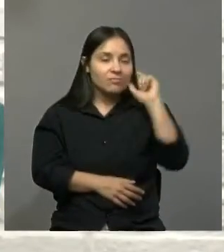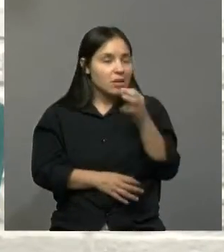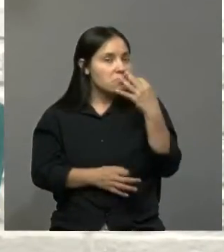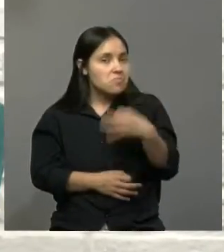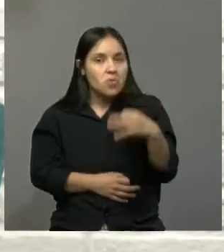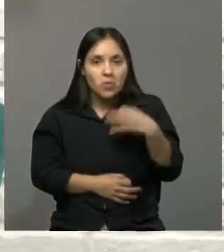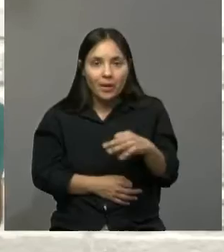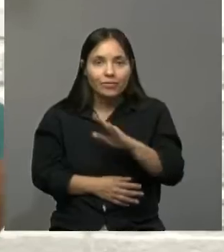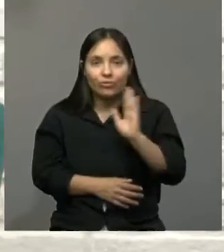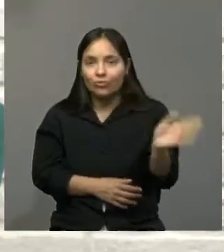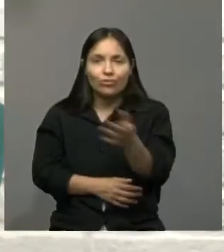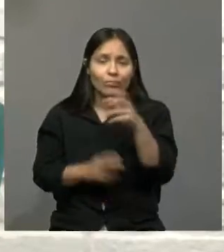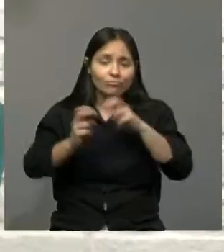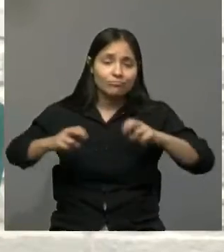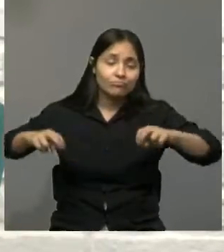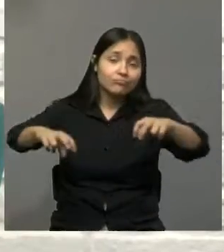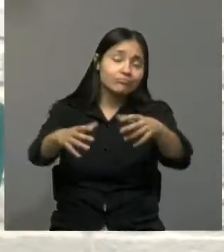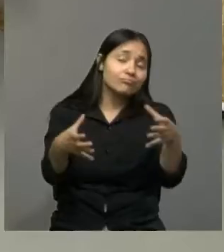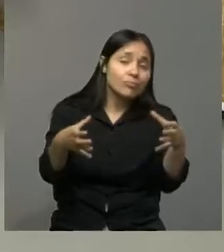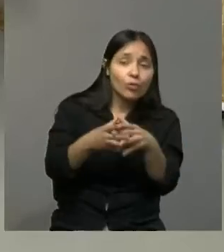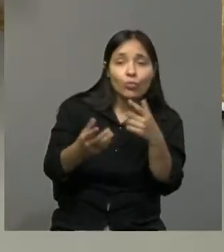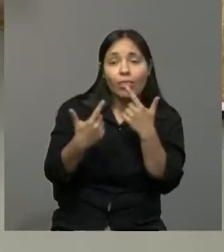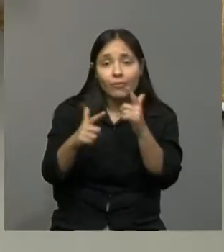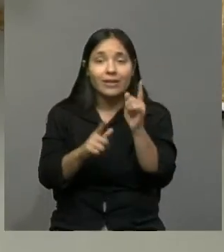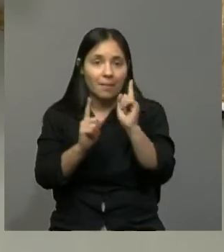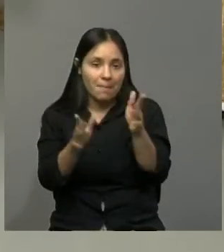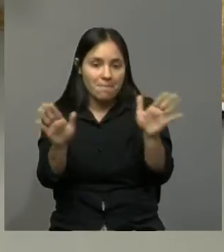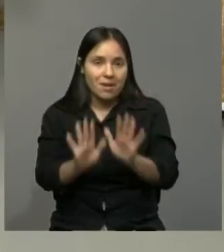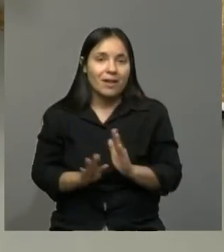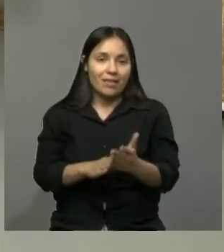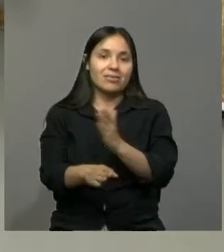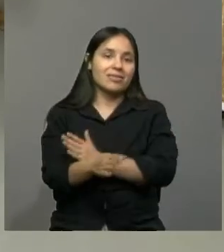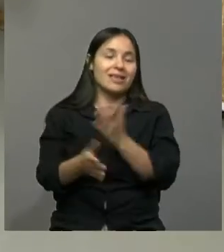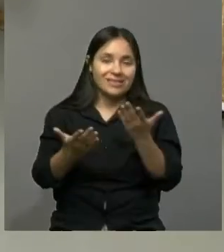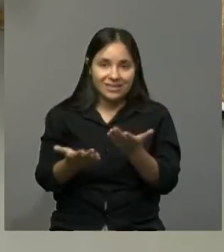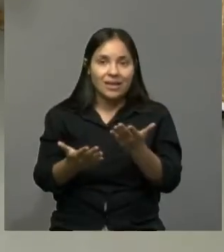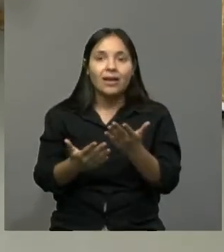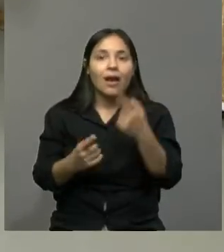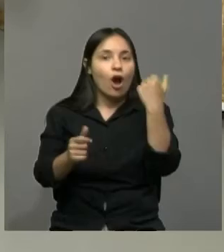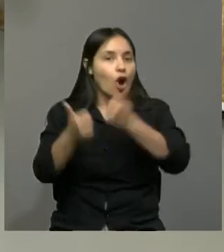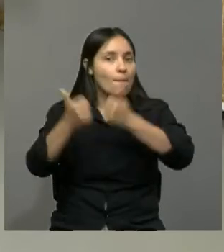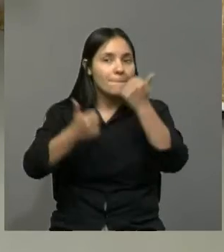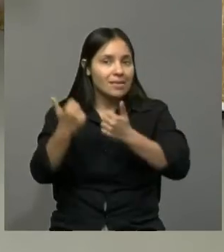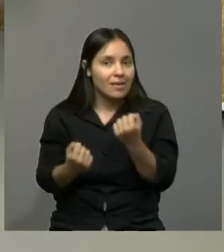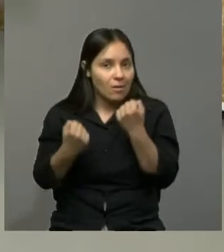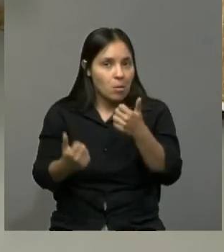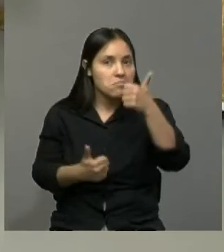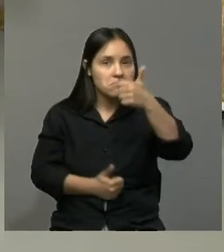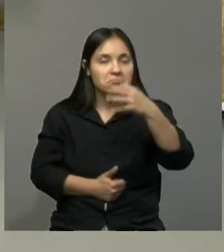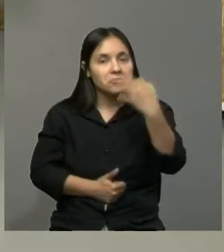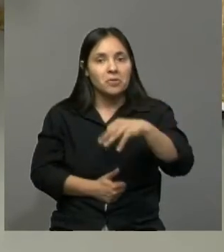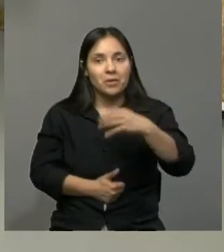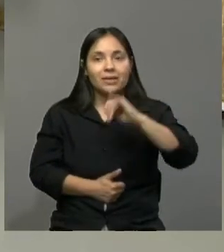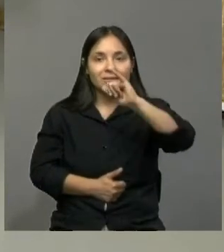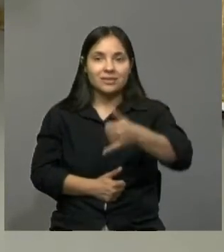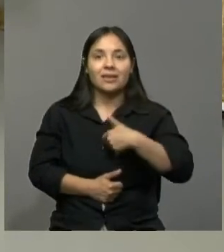Estaban todos ahí en el patio, disfrutando este momento. Qué lindo. Preparándose para una gran competencia. Sí, una gran competencia. Una gran competencia. Así que,